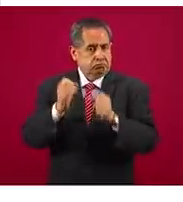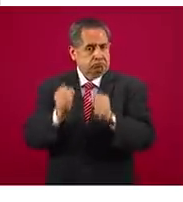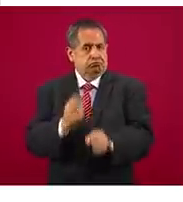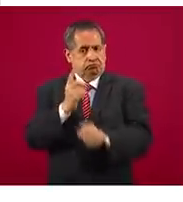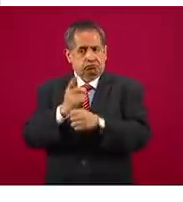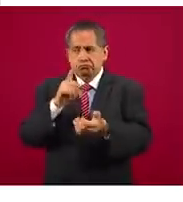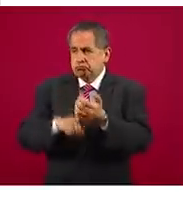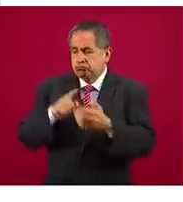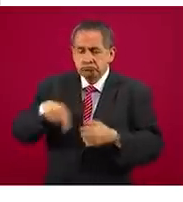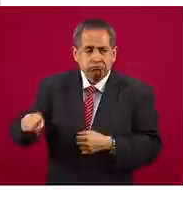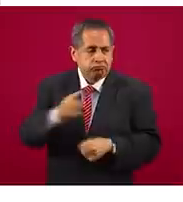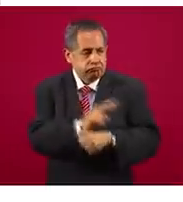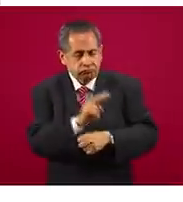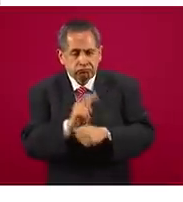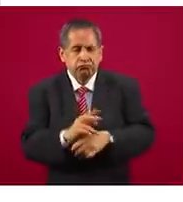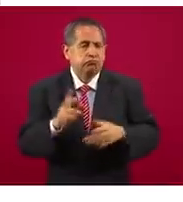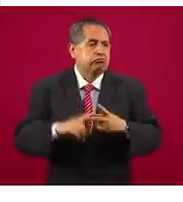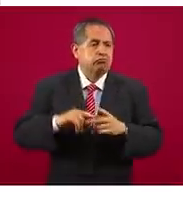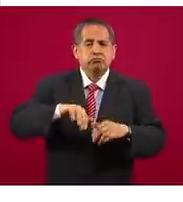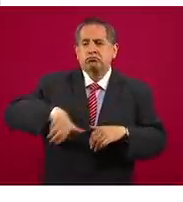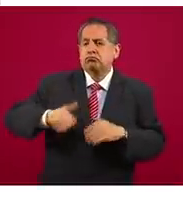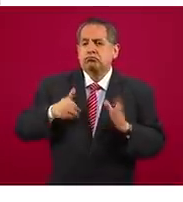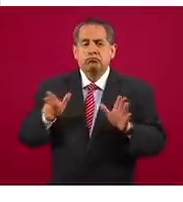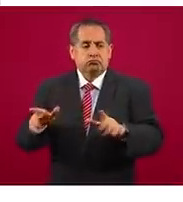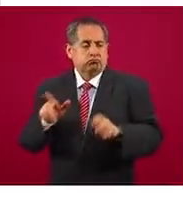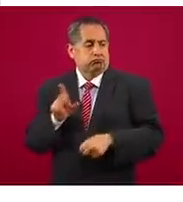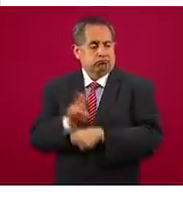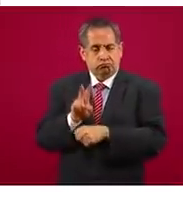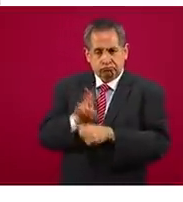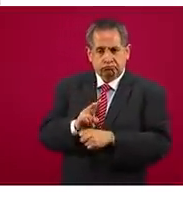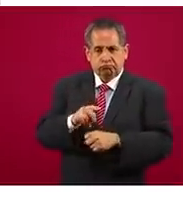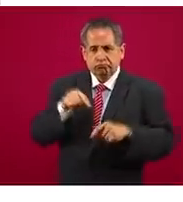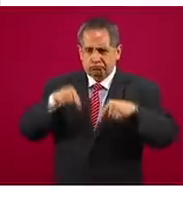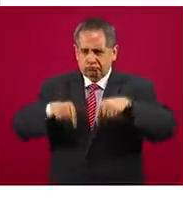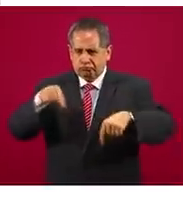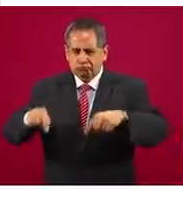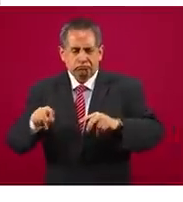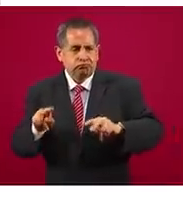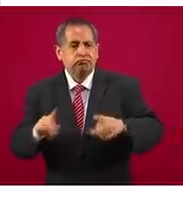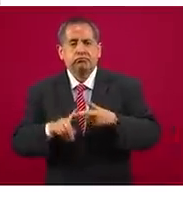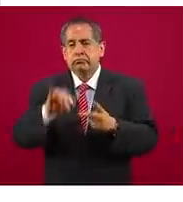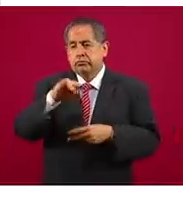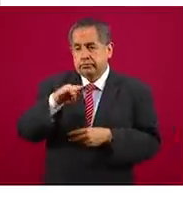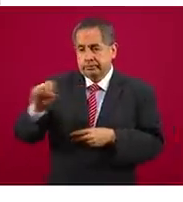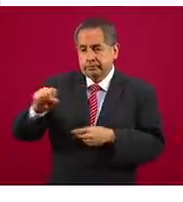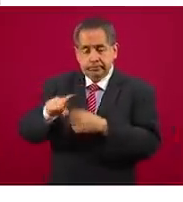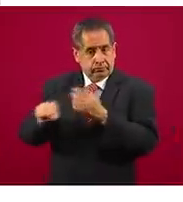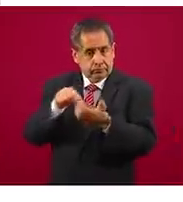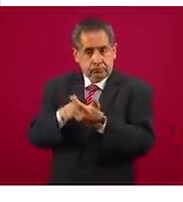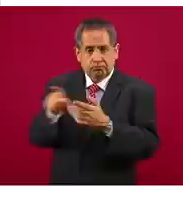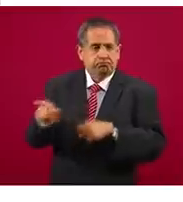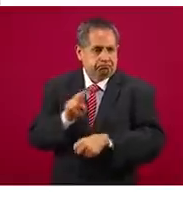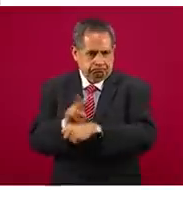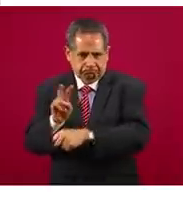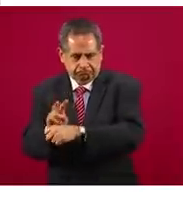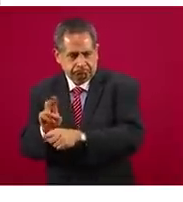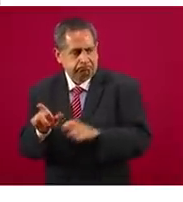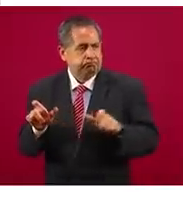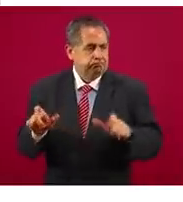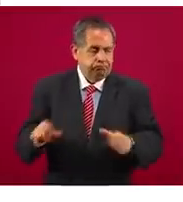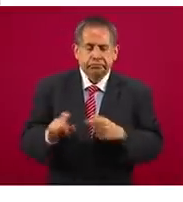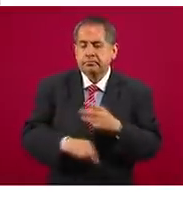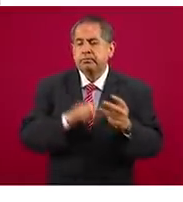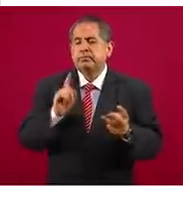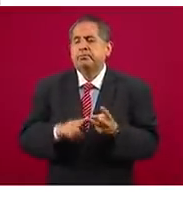hospitalarias, almacenes, instalaciones estratégicas del IMSS, la seguridad y aplicación de